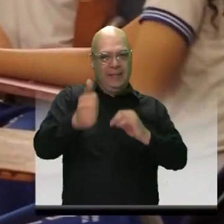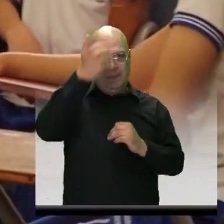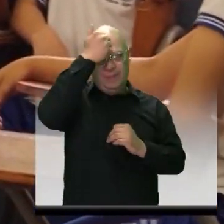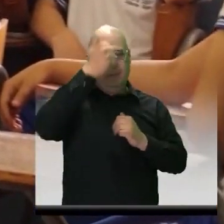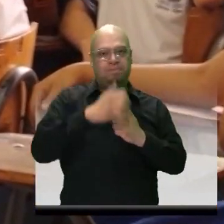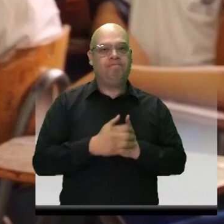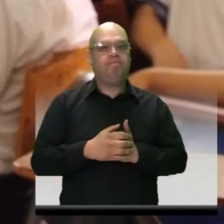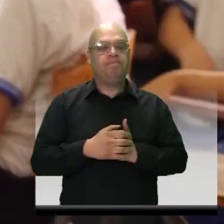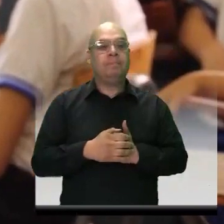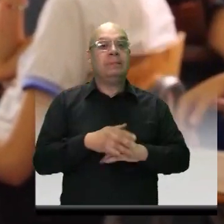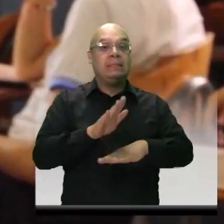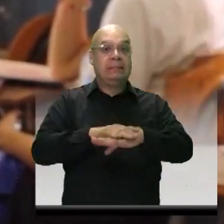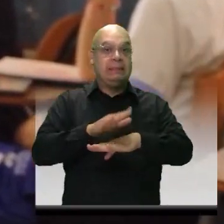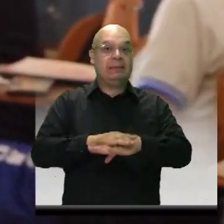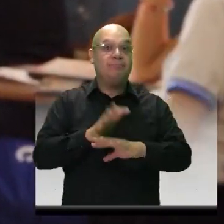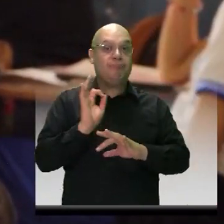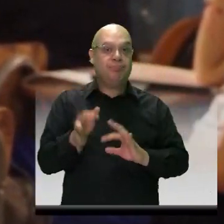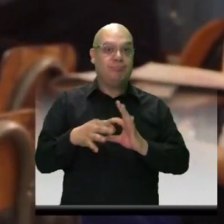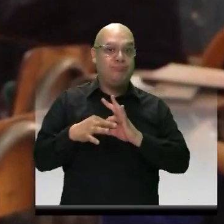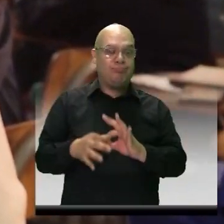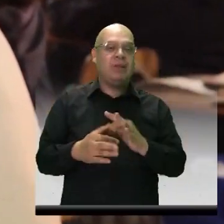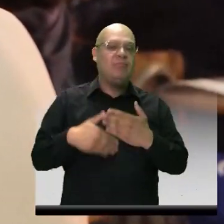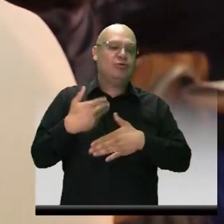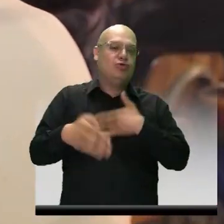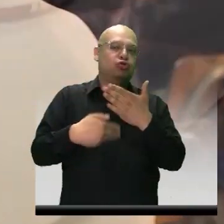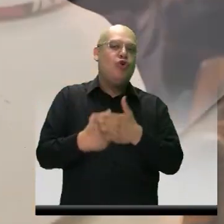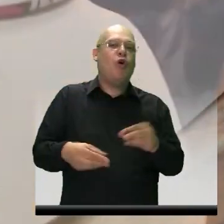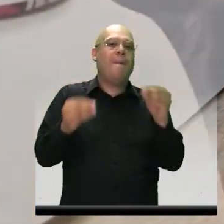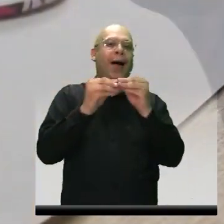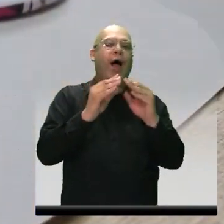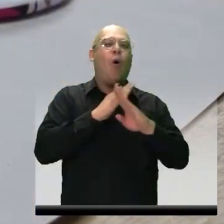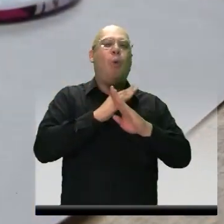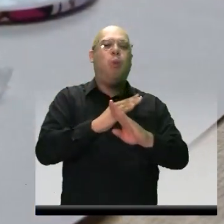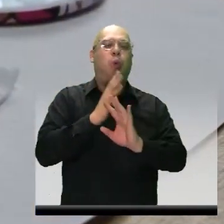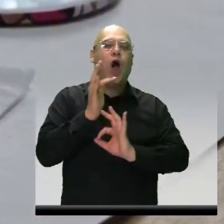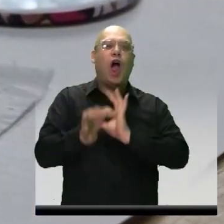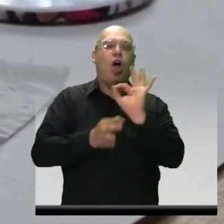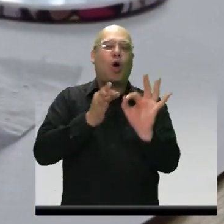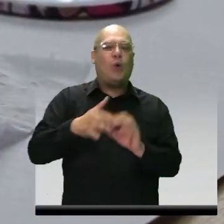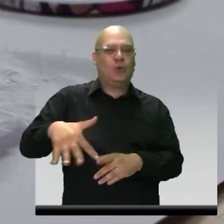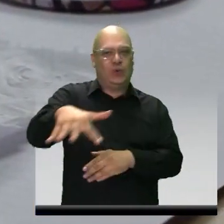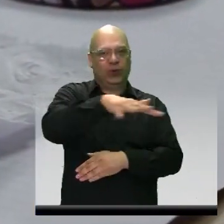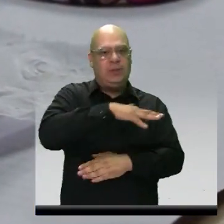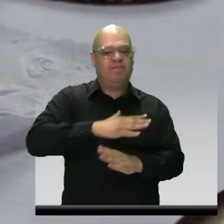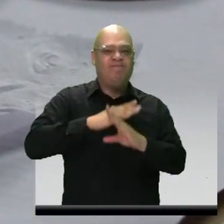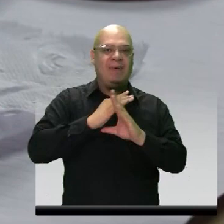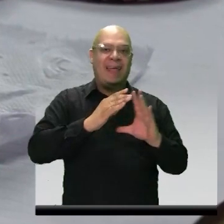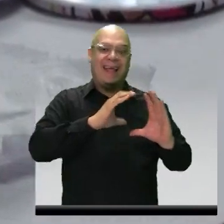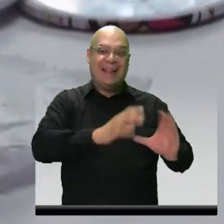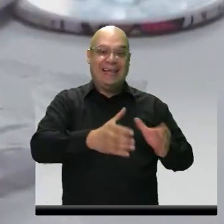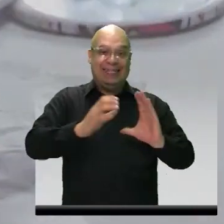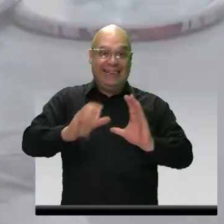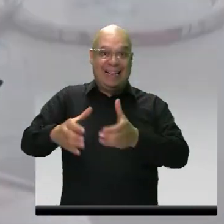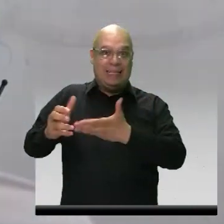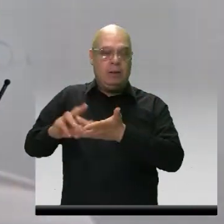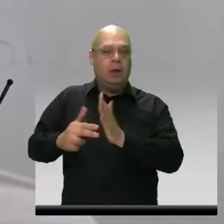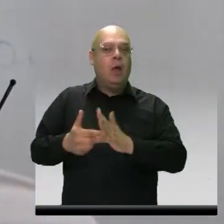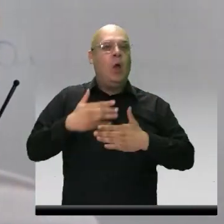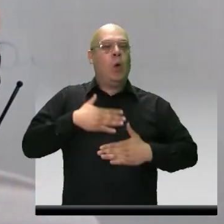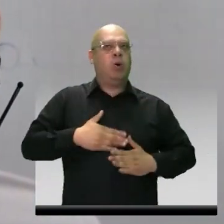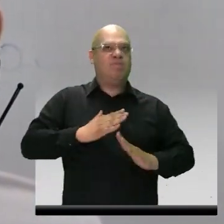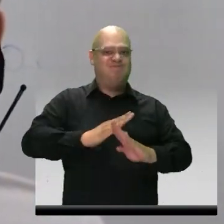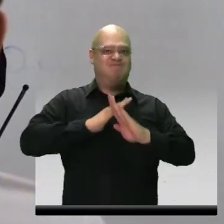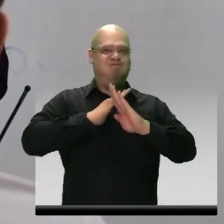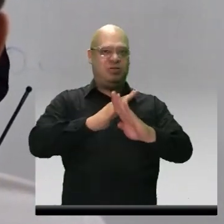continuaremos trabajando incansablemente para protegerlos del delito, asegurando que las aulas sean espacios seguros para el conocimiento y el